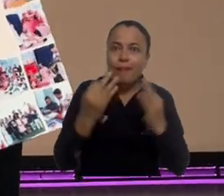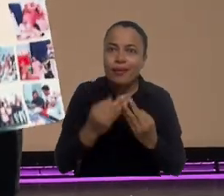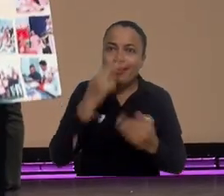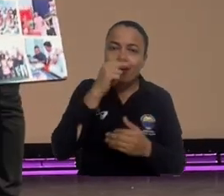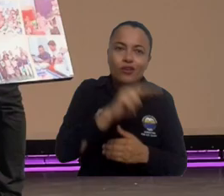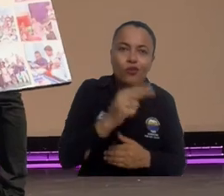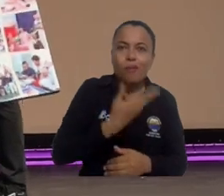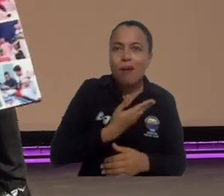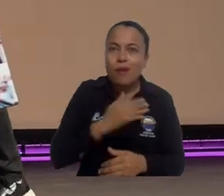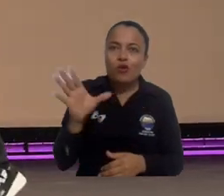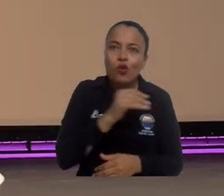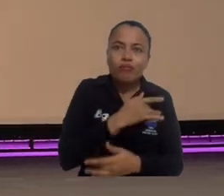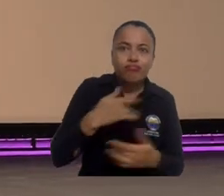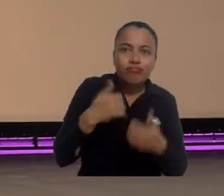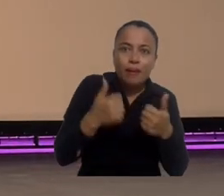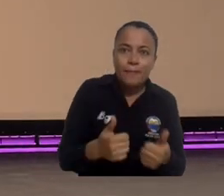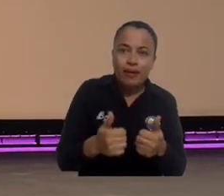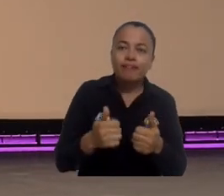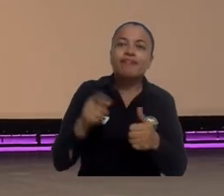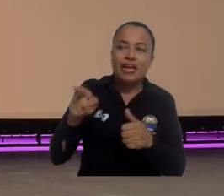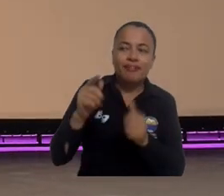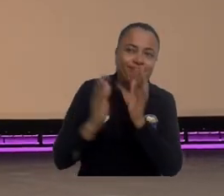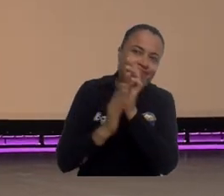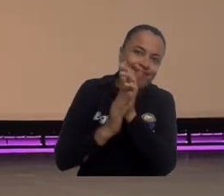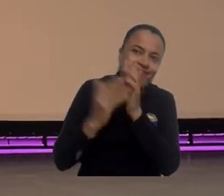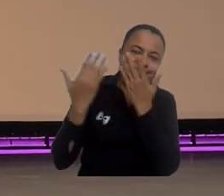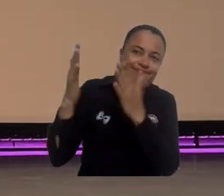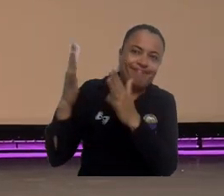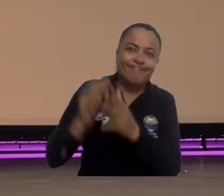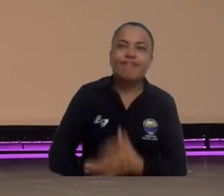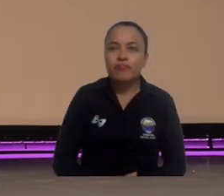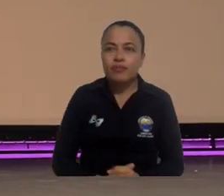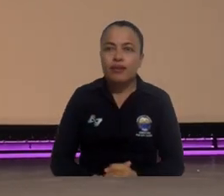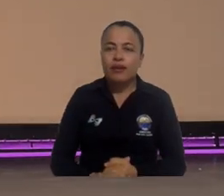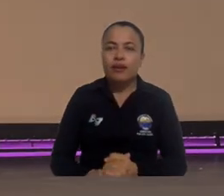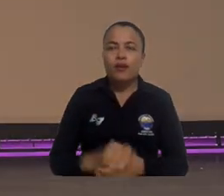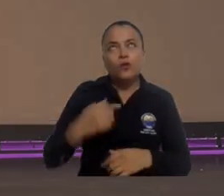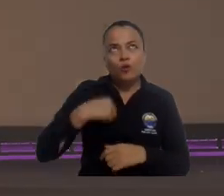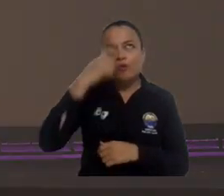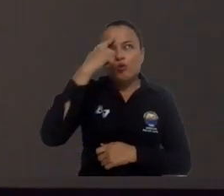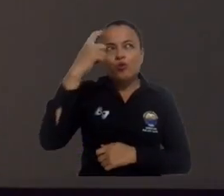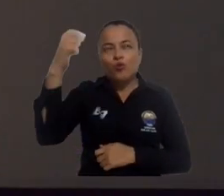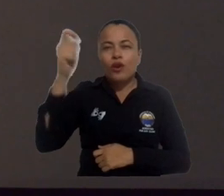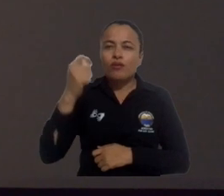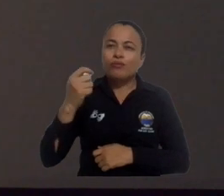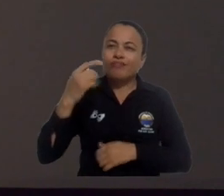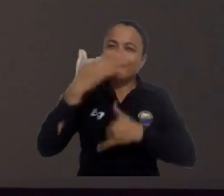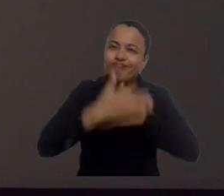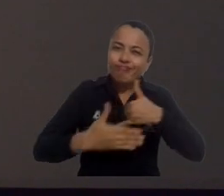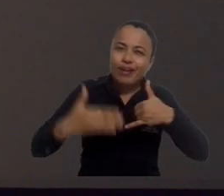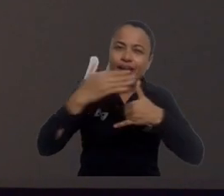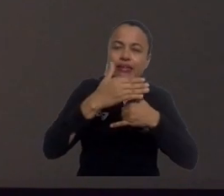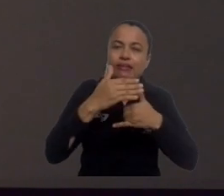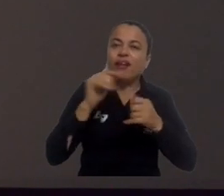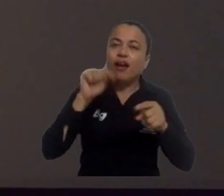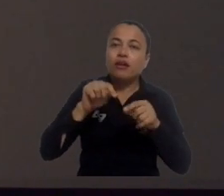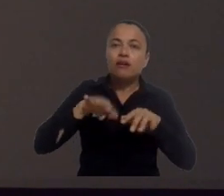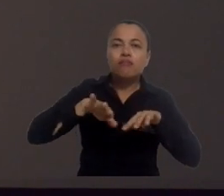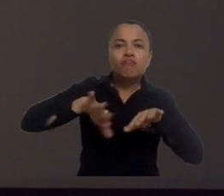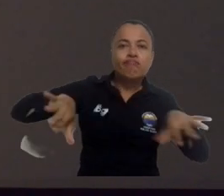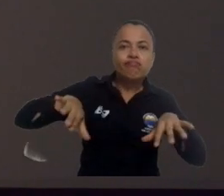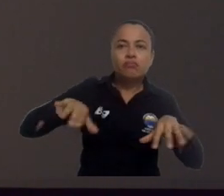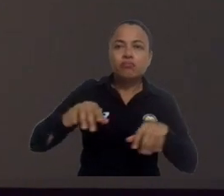hijos en la comunidad de Unimagdalena, lo hizo merecedor de esta exaltación. Yo sueño con un país donde no haya